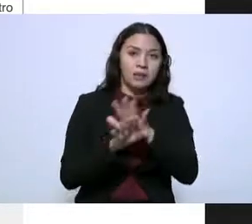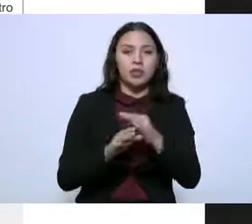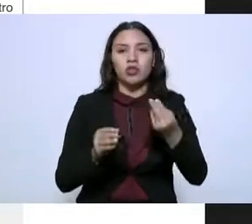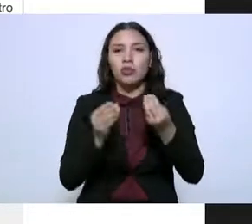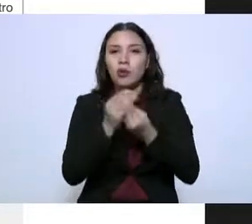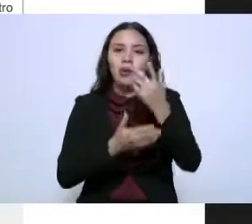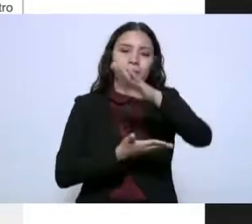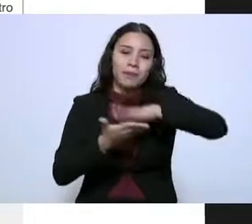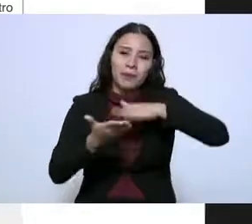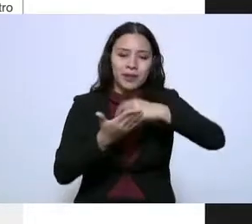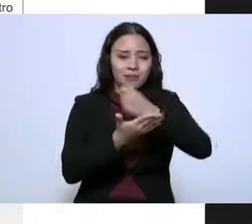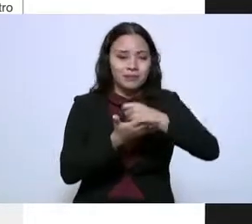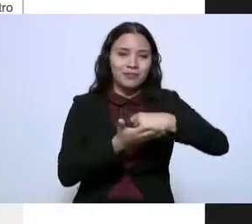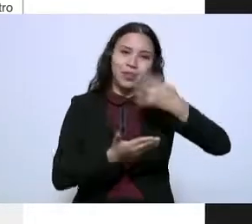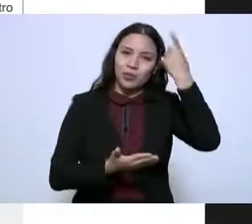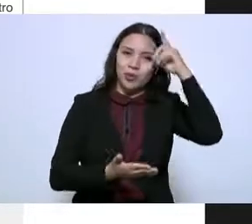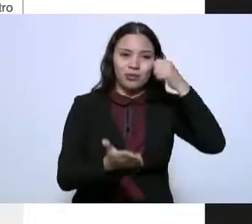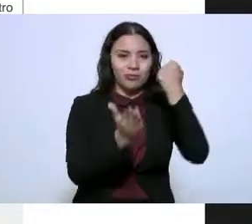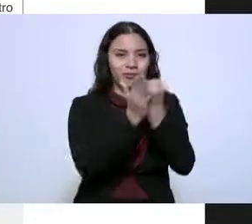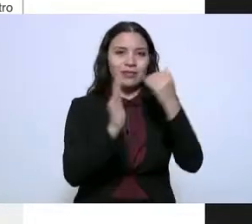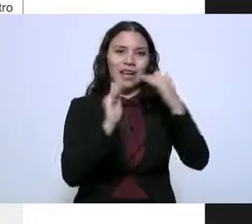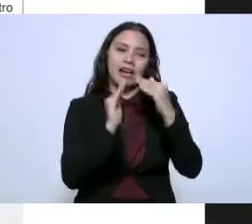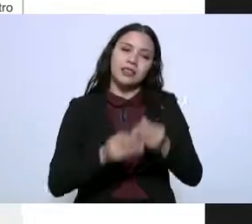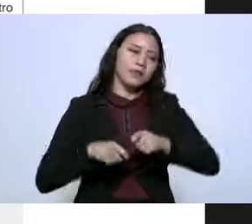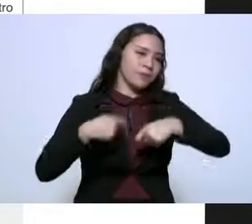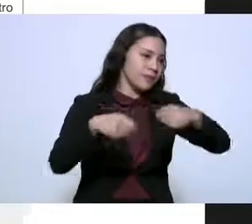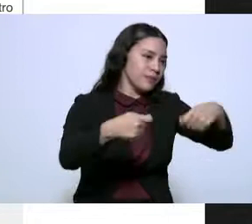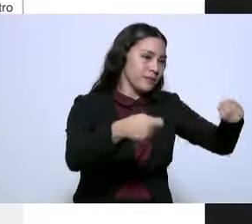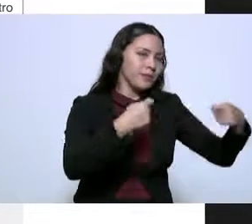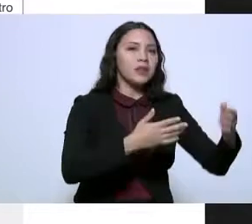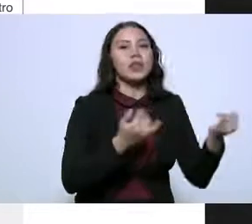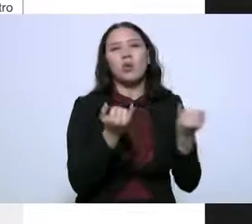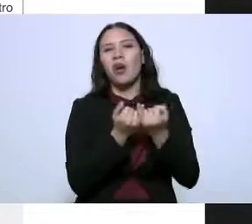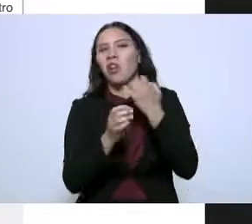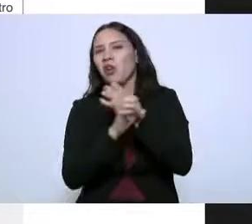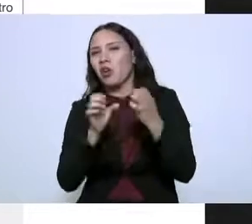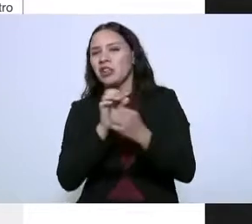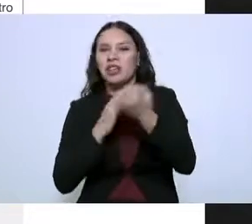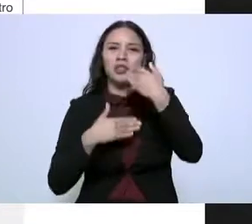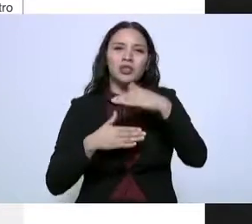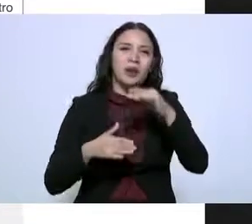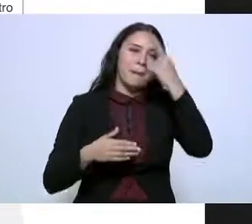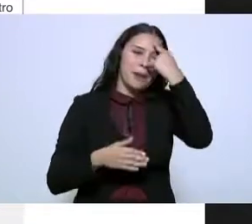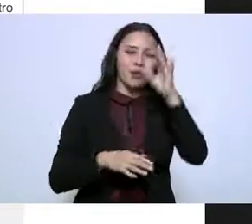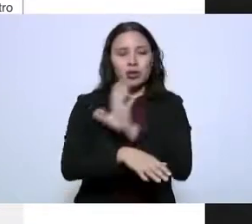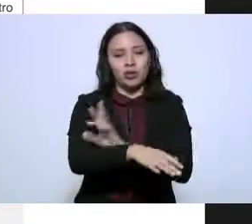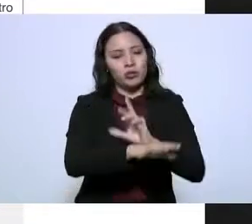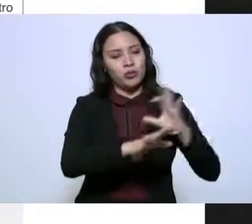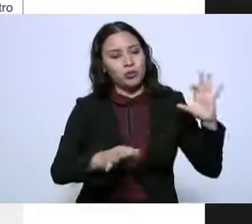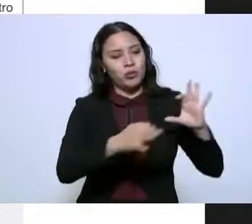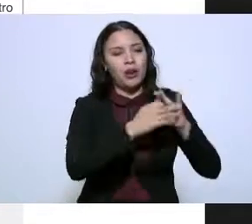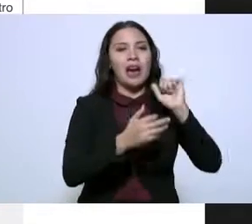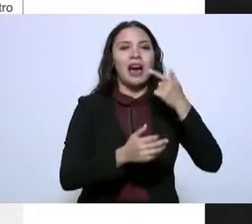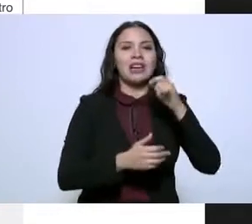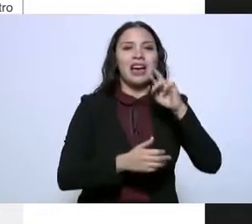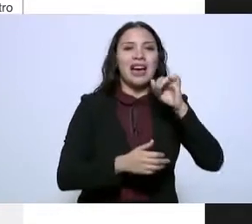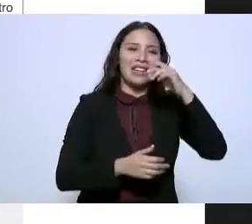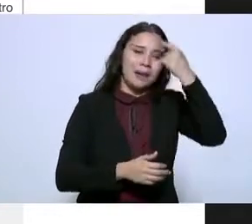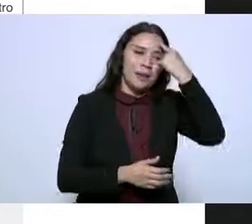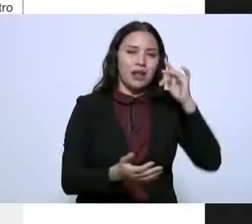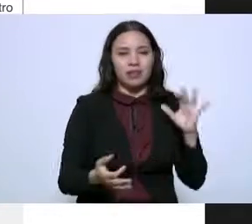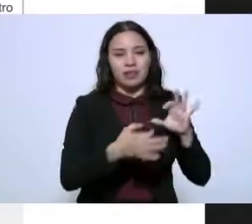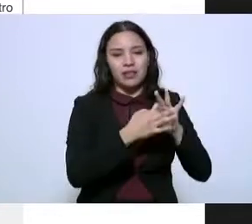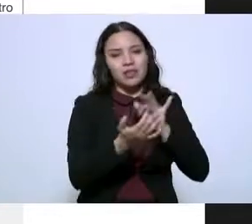escrituras de vivienda y asimismo en lo que corresponde a actos jurídicos agrarios en coordinación con la Procuraduría Agraria y el Registro Agrario Nacional